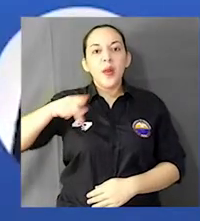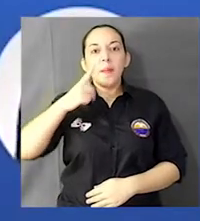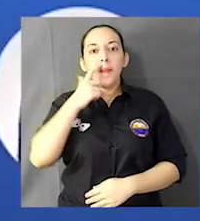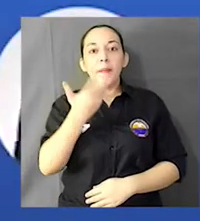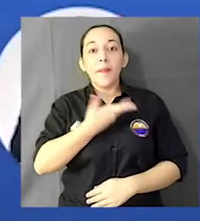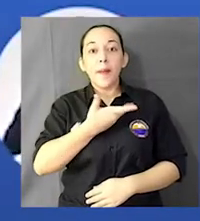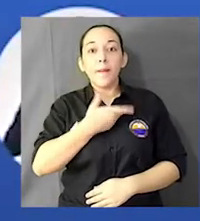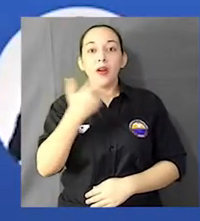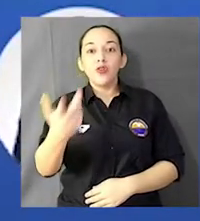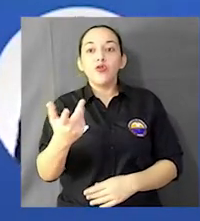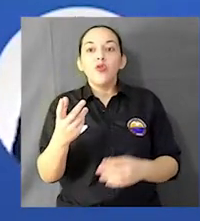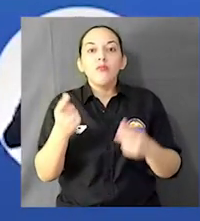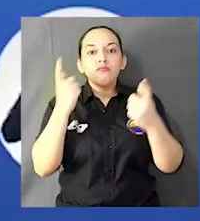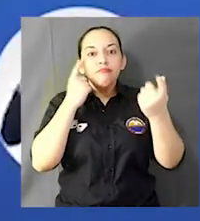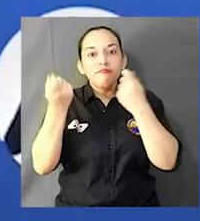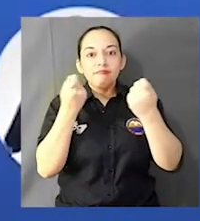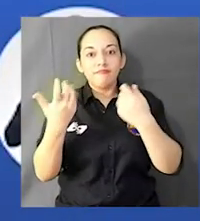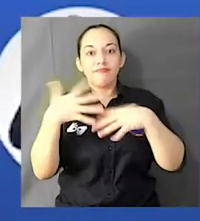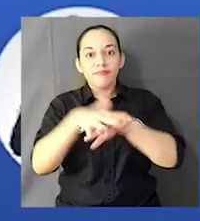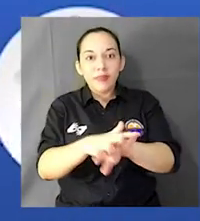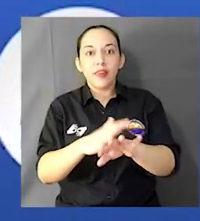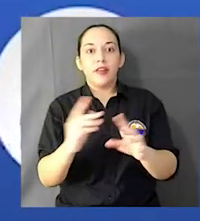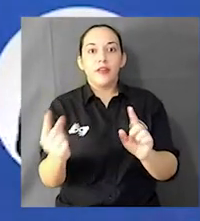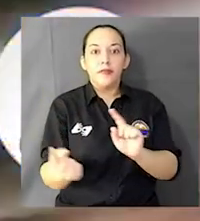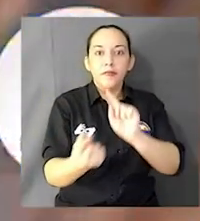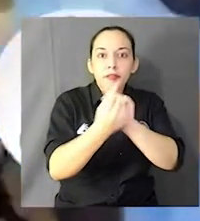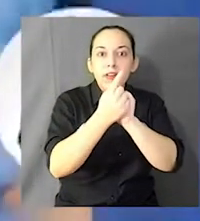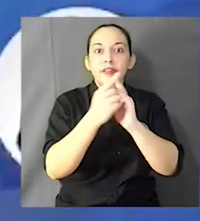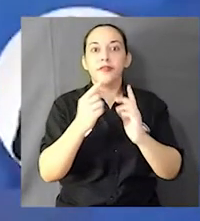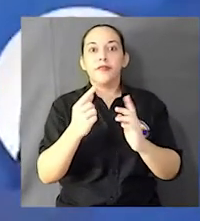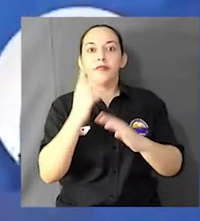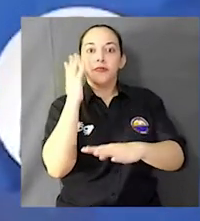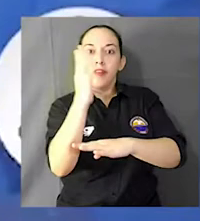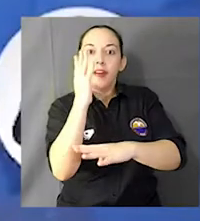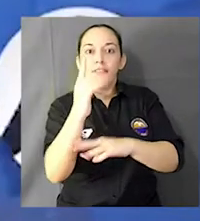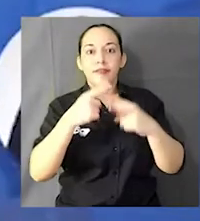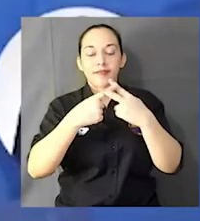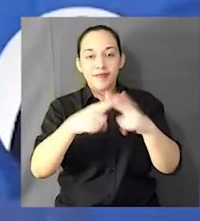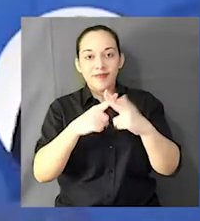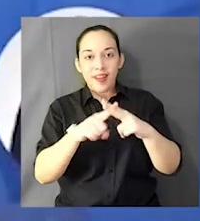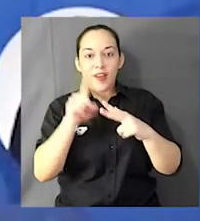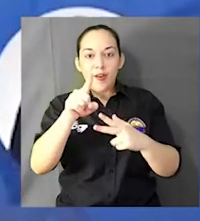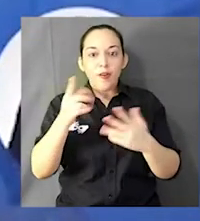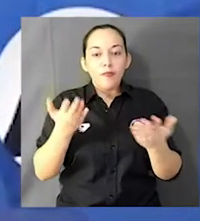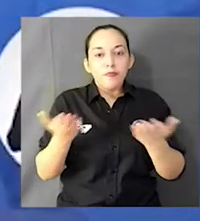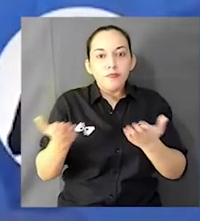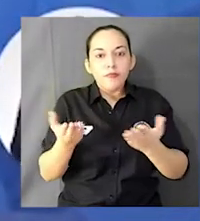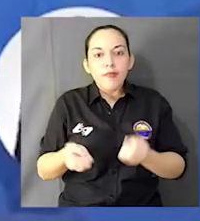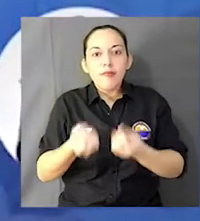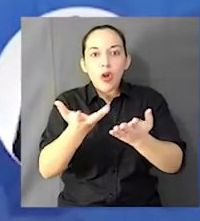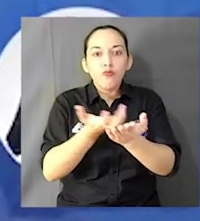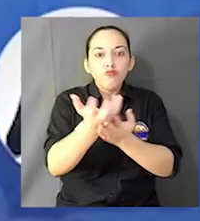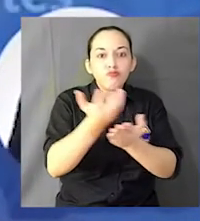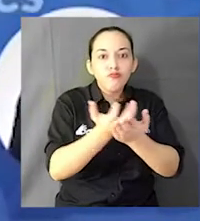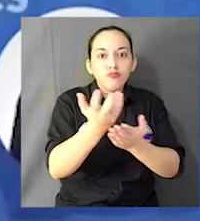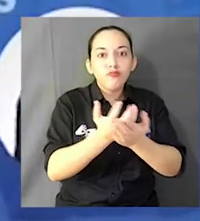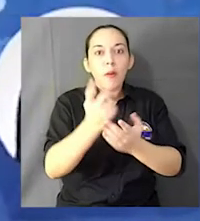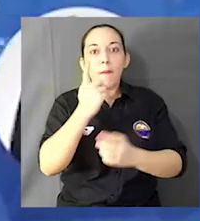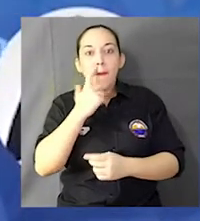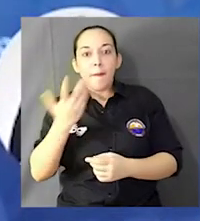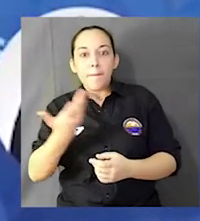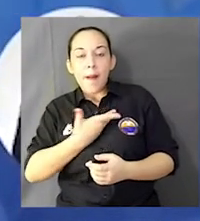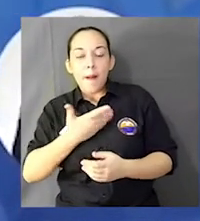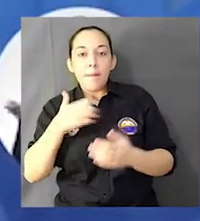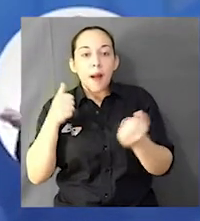La Escuela de Padres tiene una dinámica integral por medio de encuentros, charlas y talleres, encaminados a brindar pautas a los